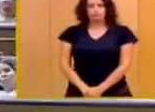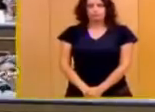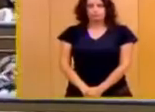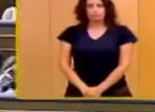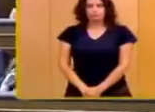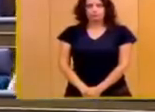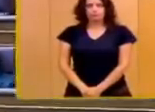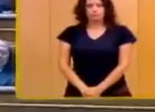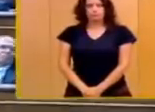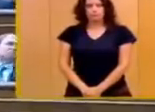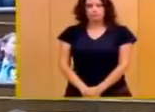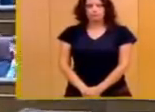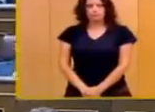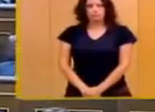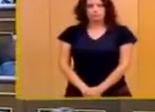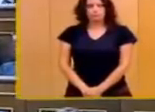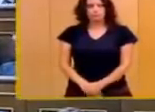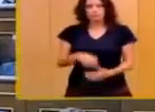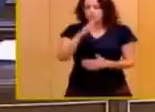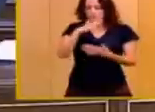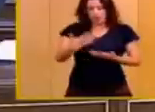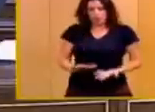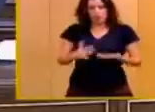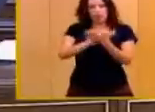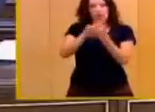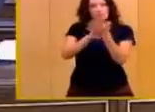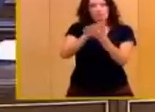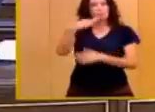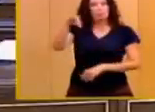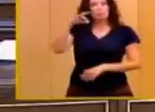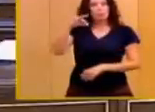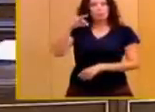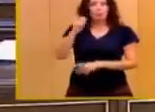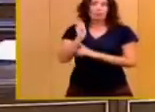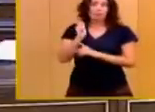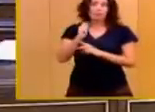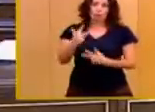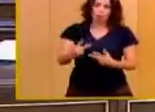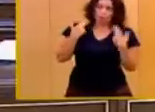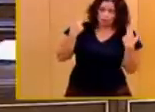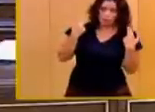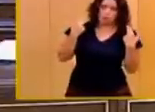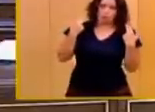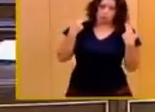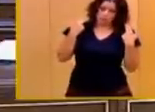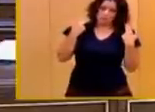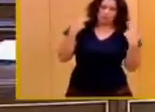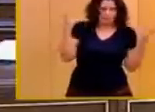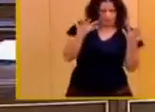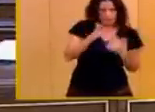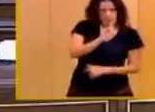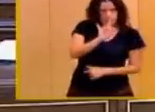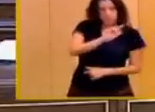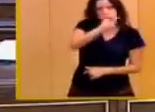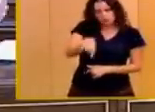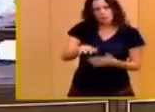No estamos hablando solo de las pensiones de jubilación, que ya es suficientemente grave. Hablamos de las viudas,